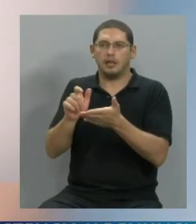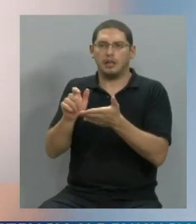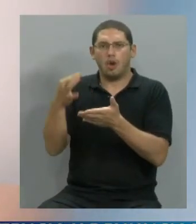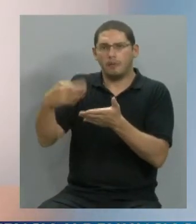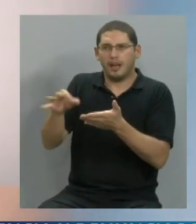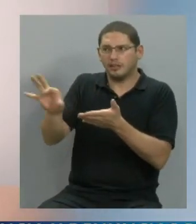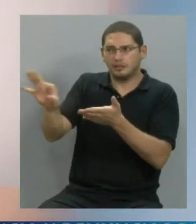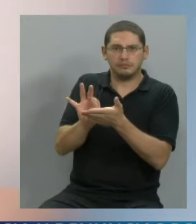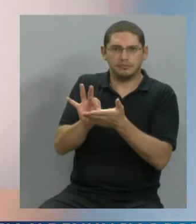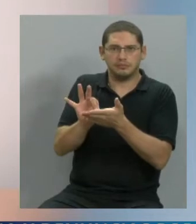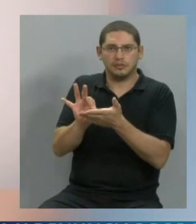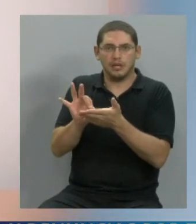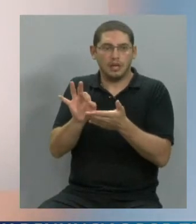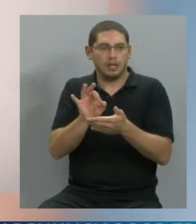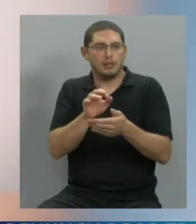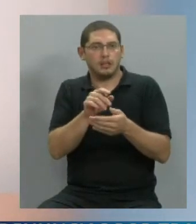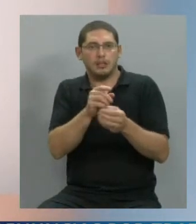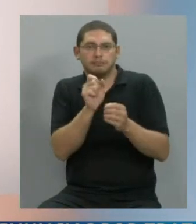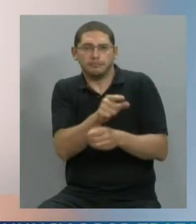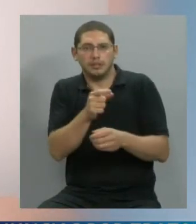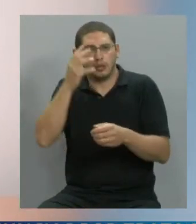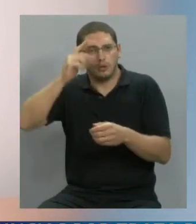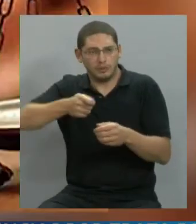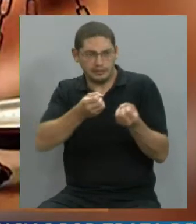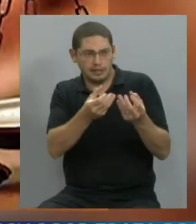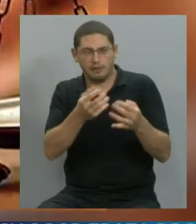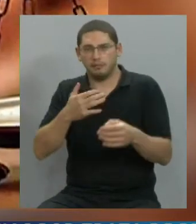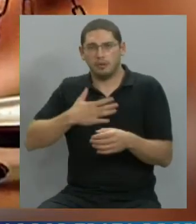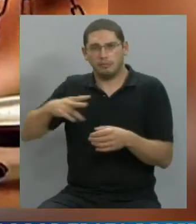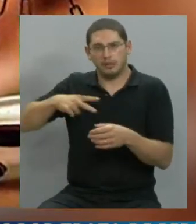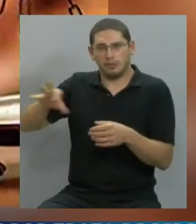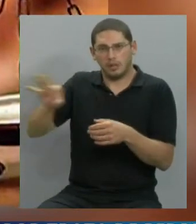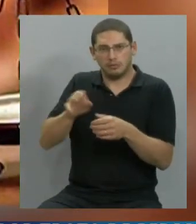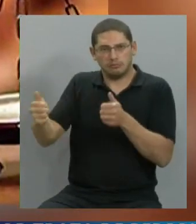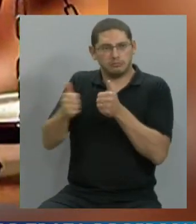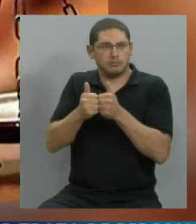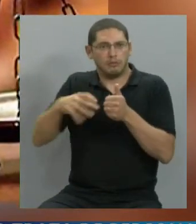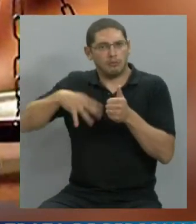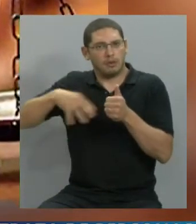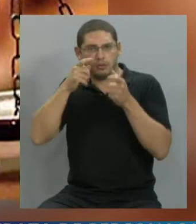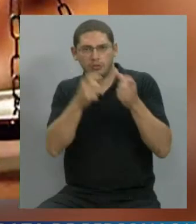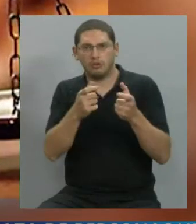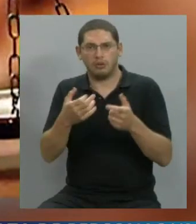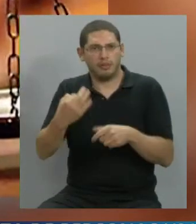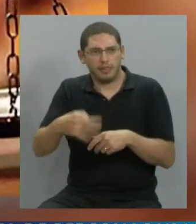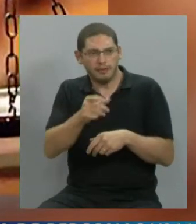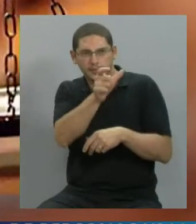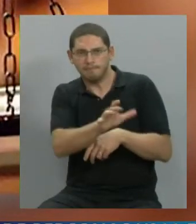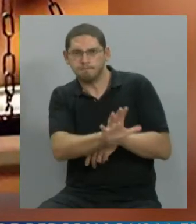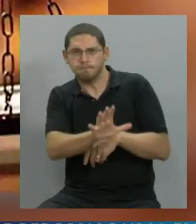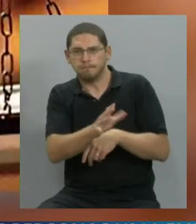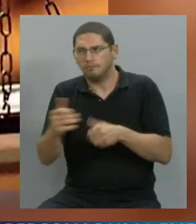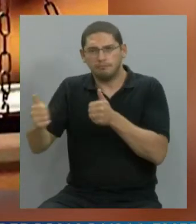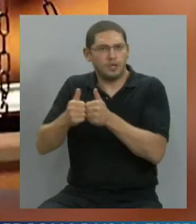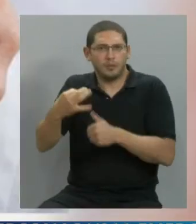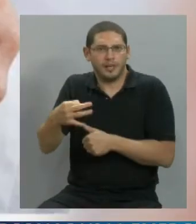contratar un perito de parte cuando tenés una denuncia hecha por mala praxis, tenés que contratar un perito de parte